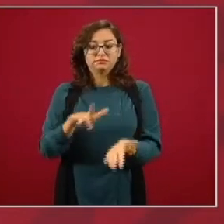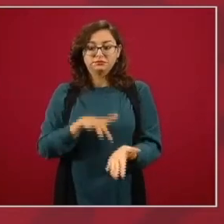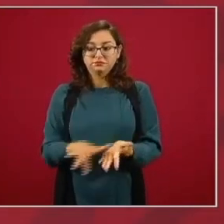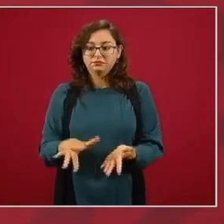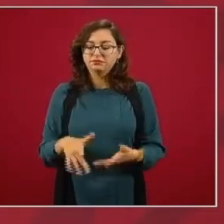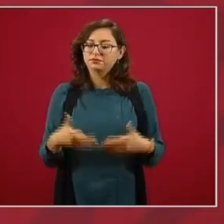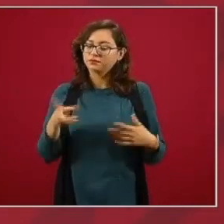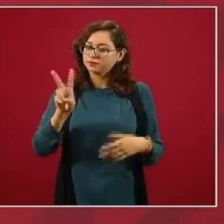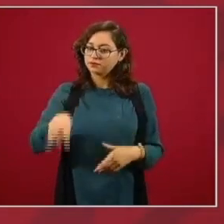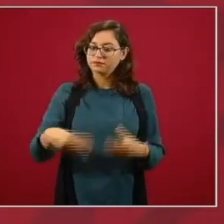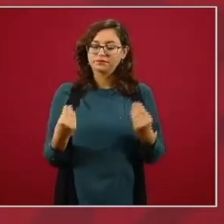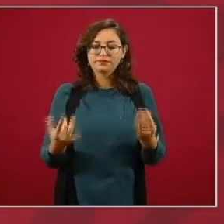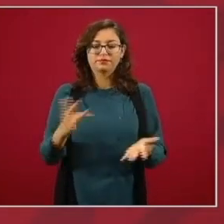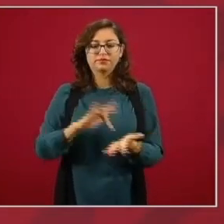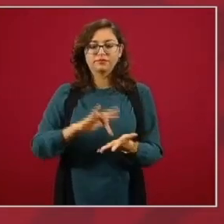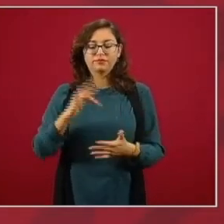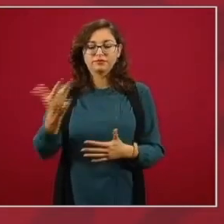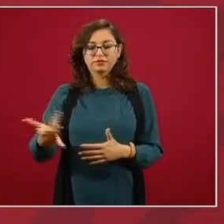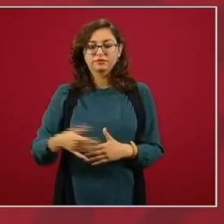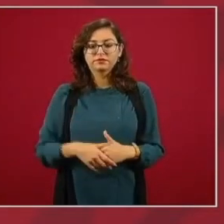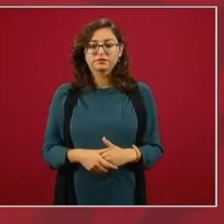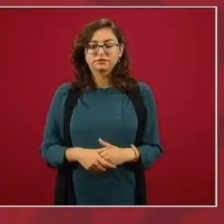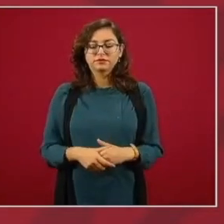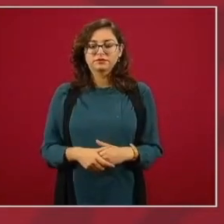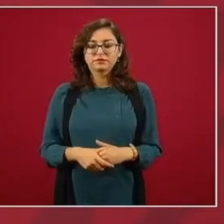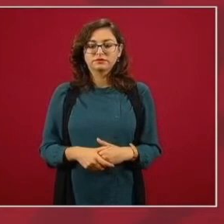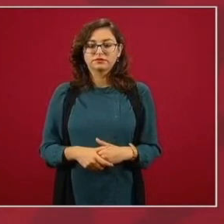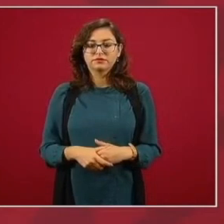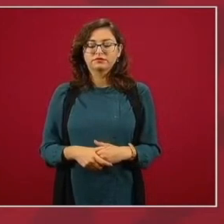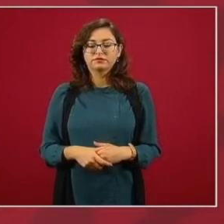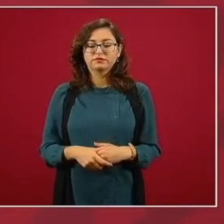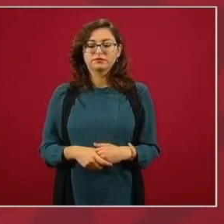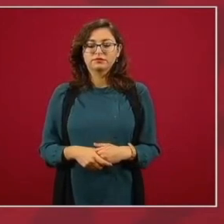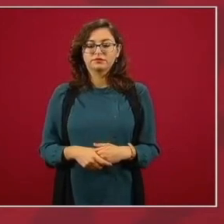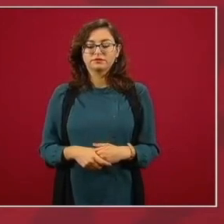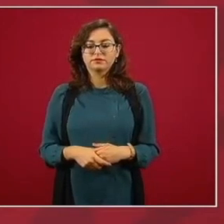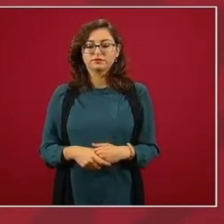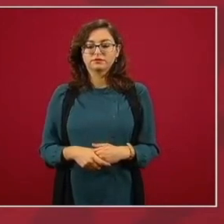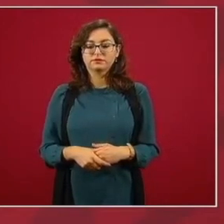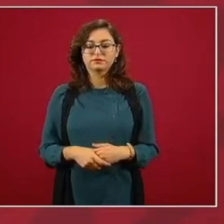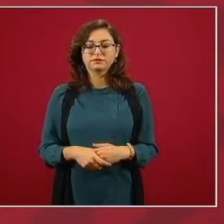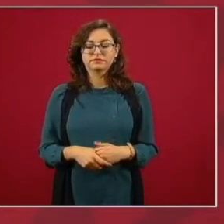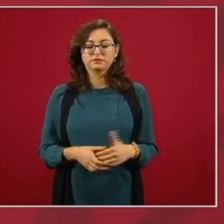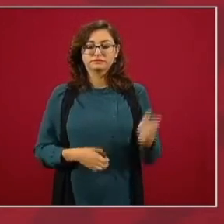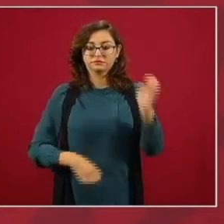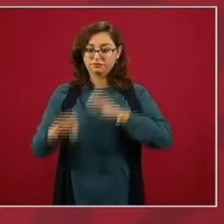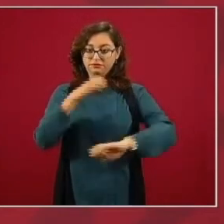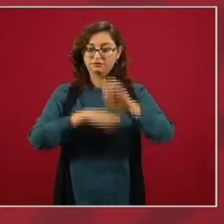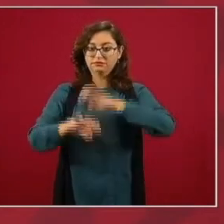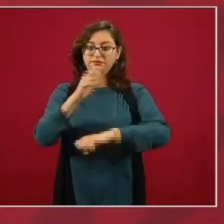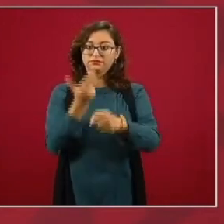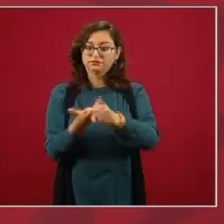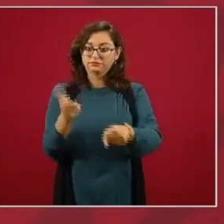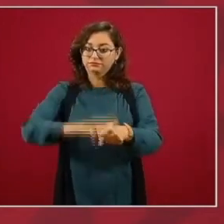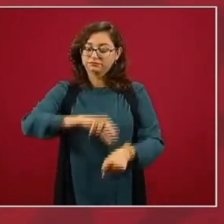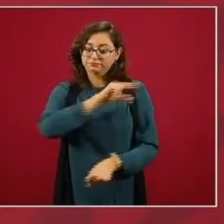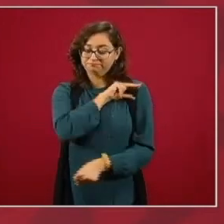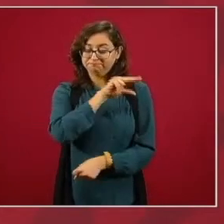se los agradecemos a los empresarios empresarios de los hospitales privados